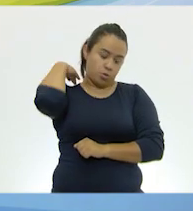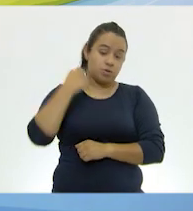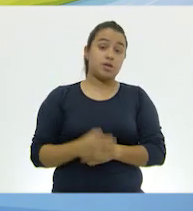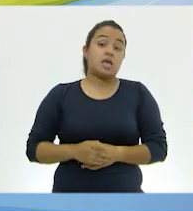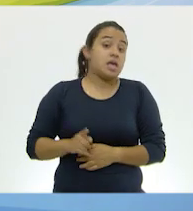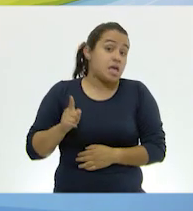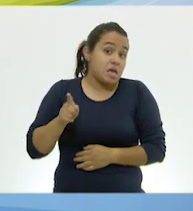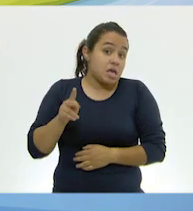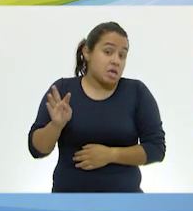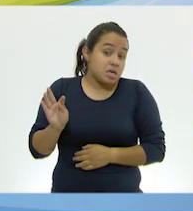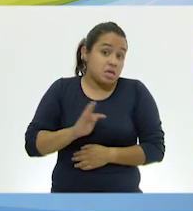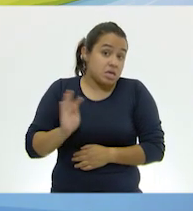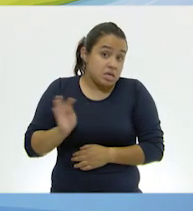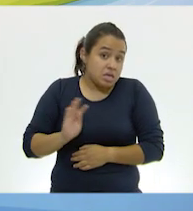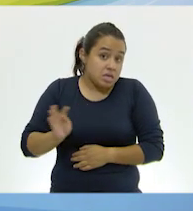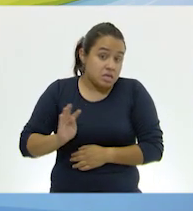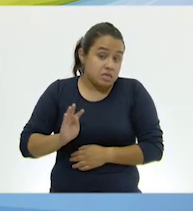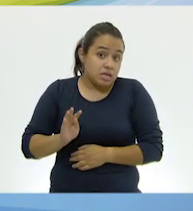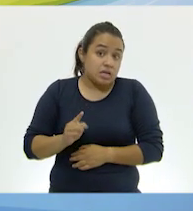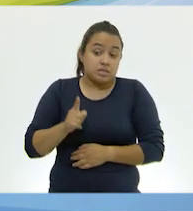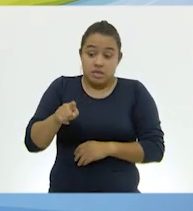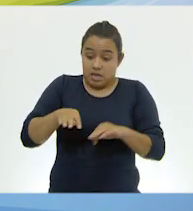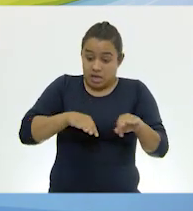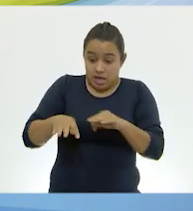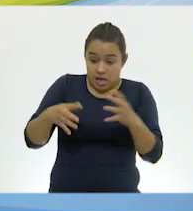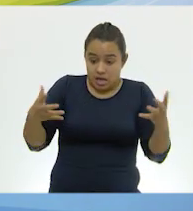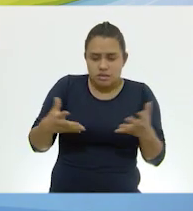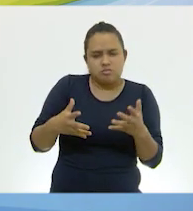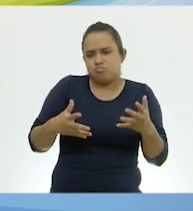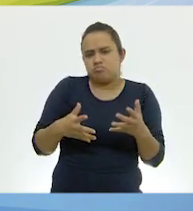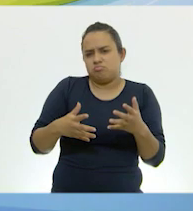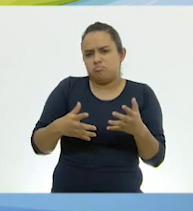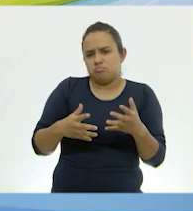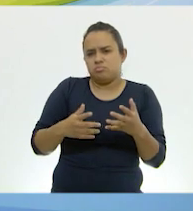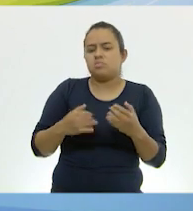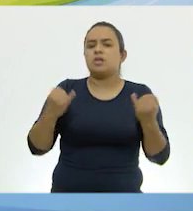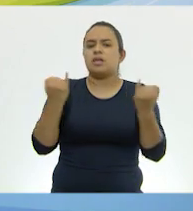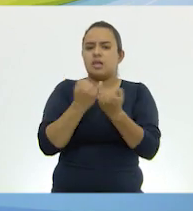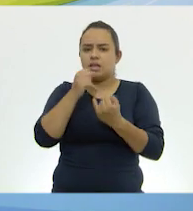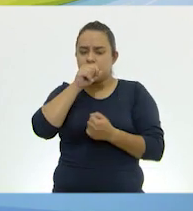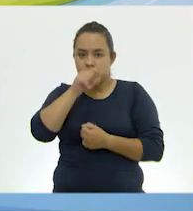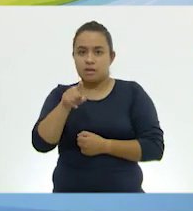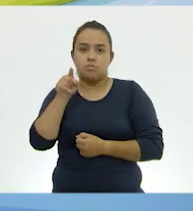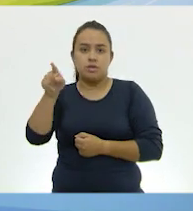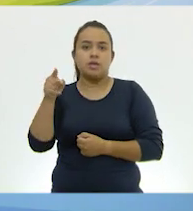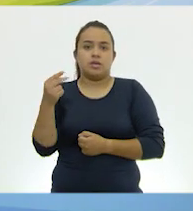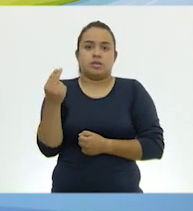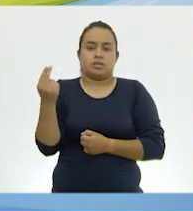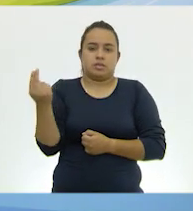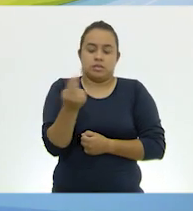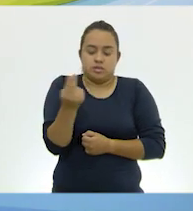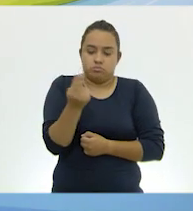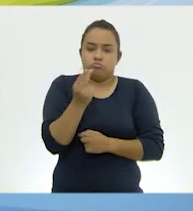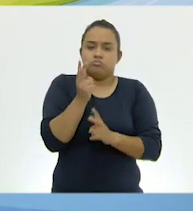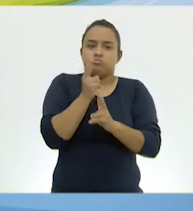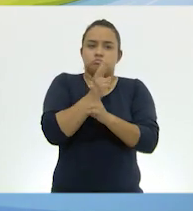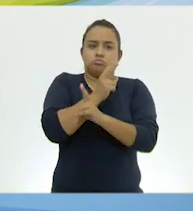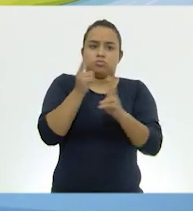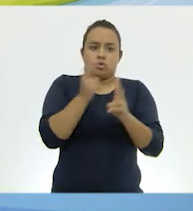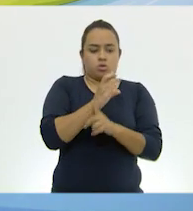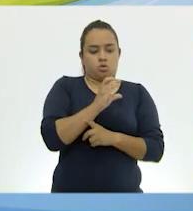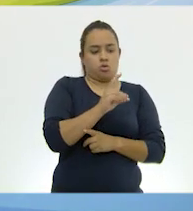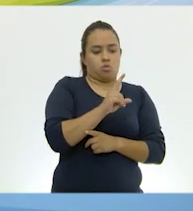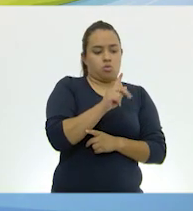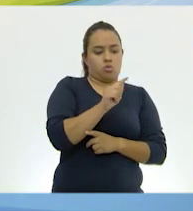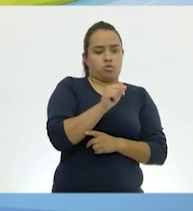probablemente no van a hacer todo el trabajo, porque como ya dijimos, también van a requerir de la respiración cutánea.